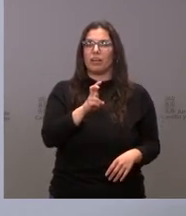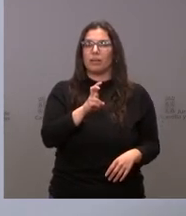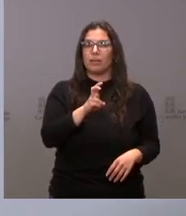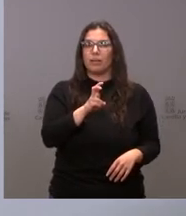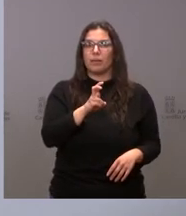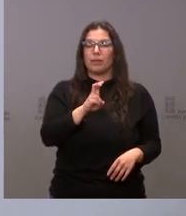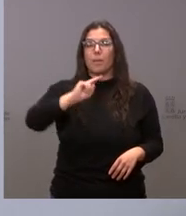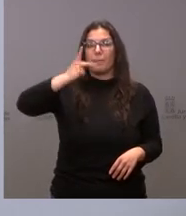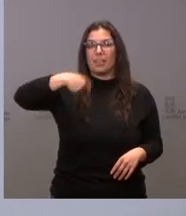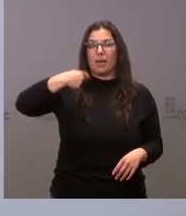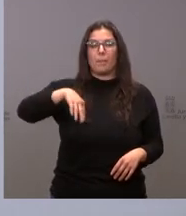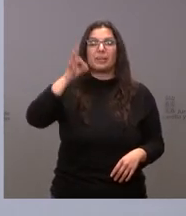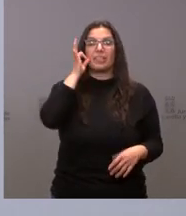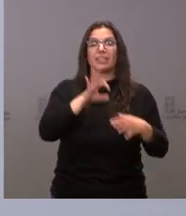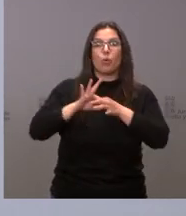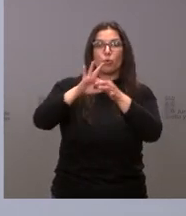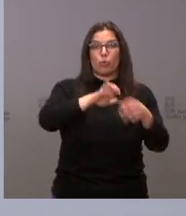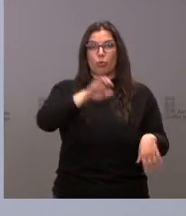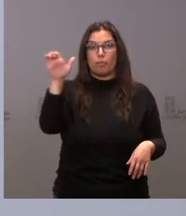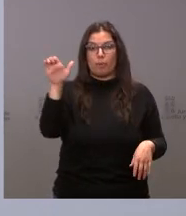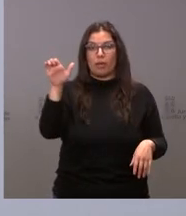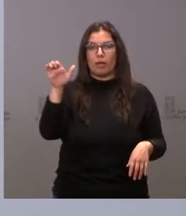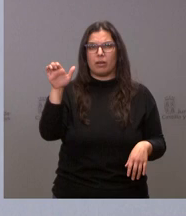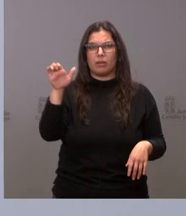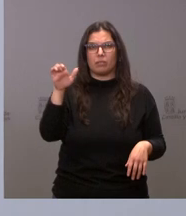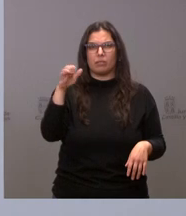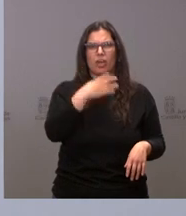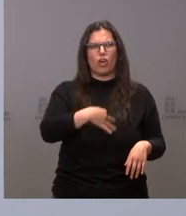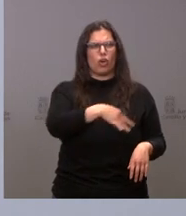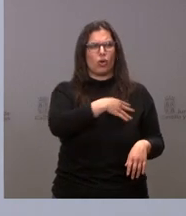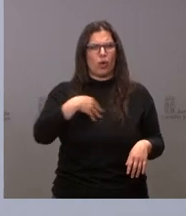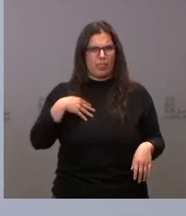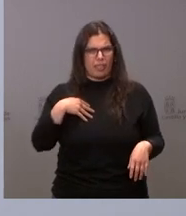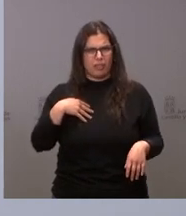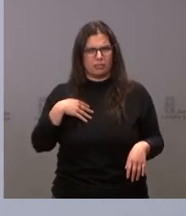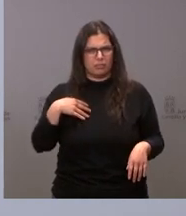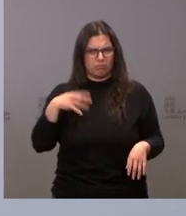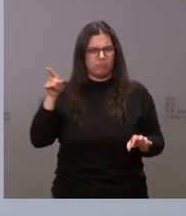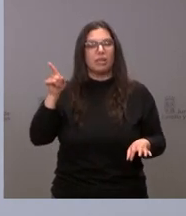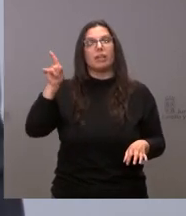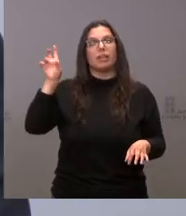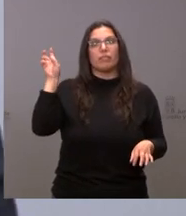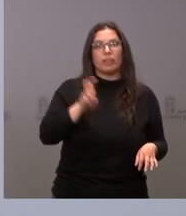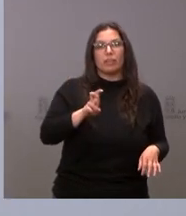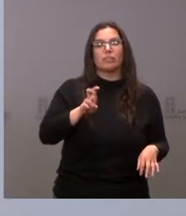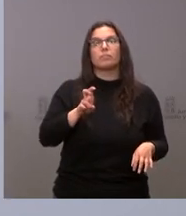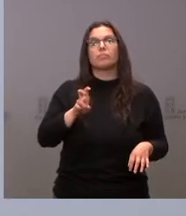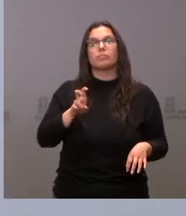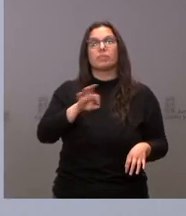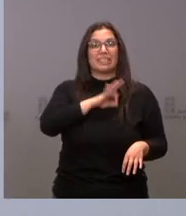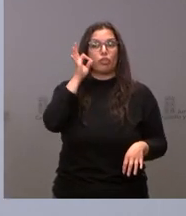la vicepresidenta de la Unión Europea la croata croata súbica la señora súbica